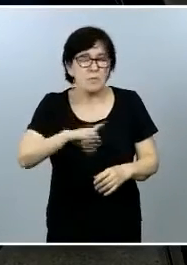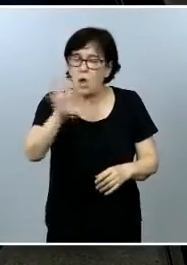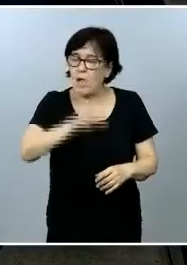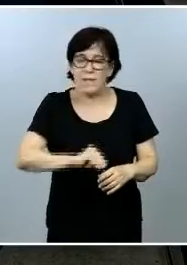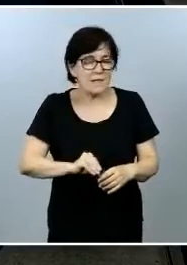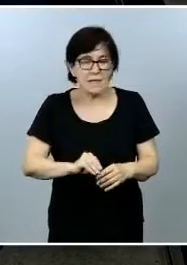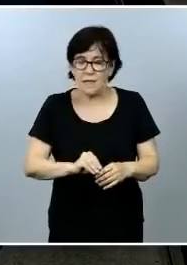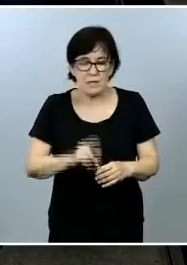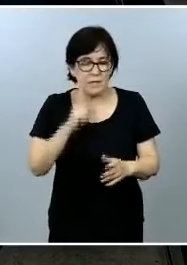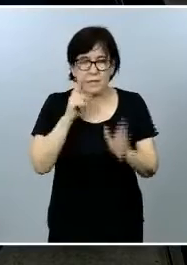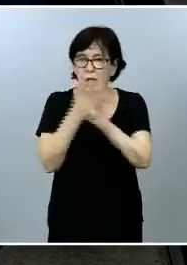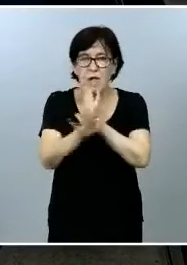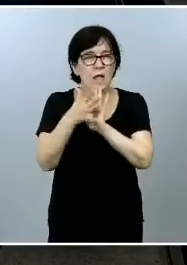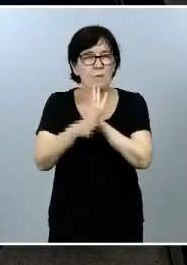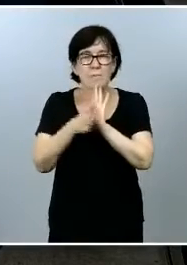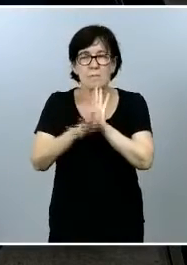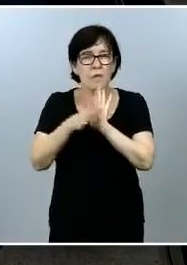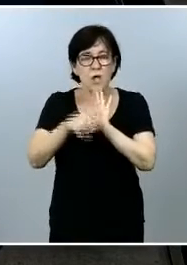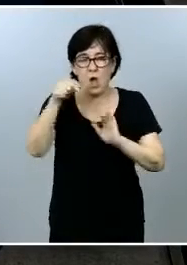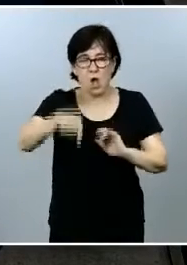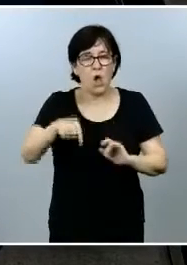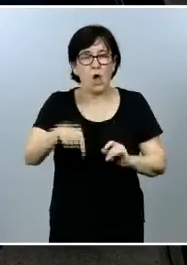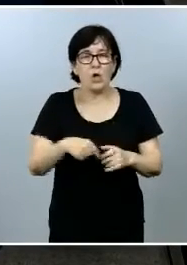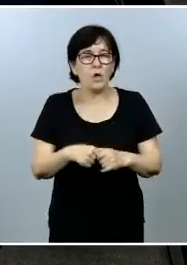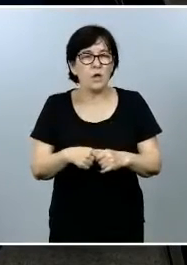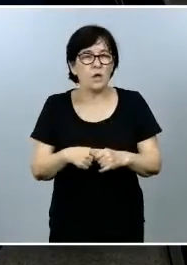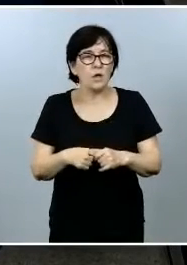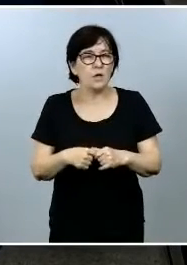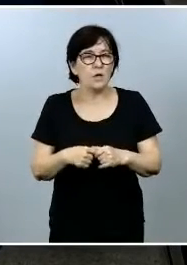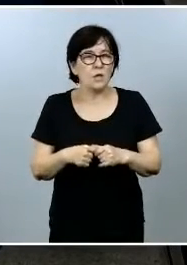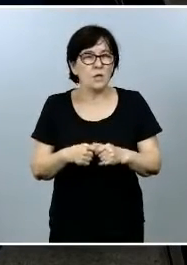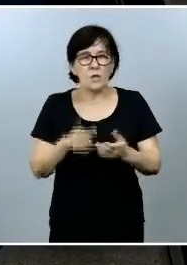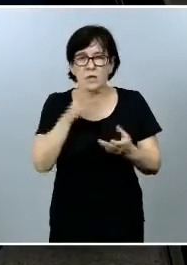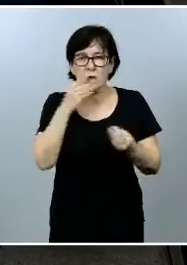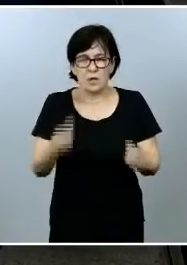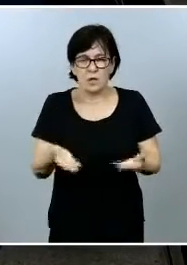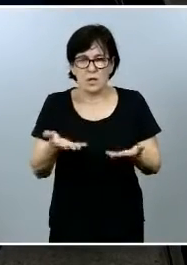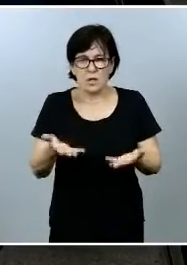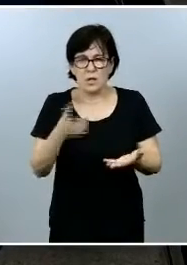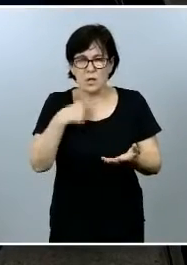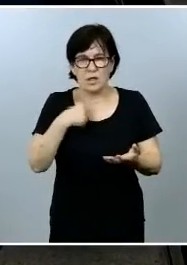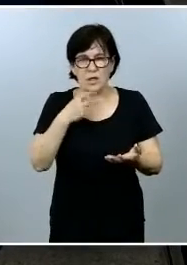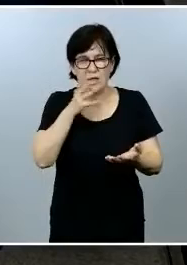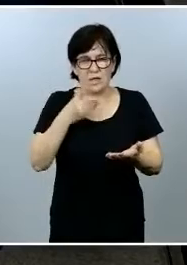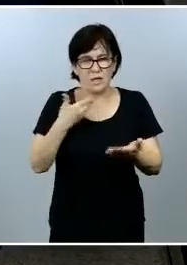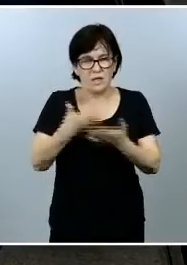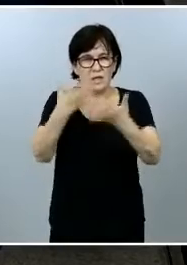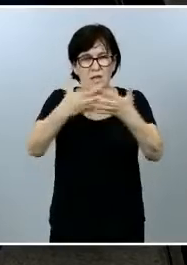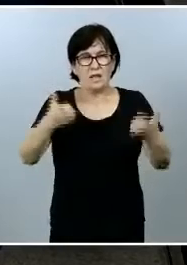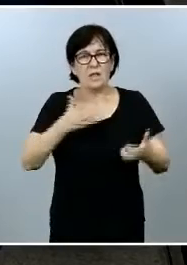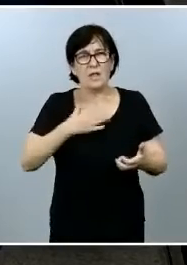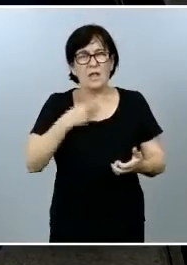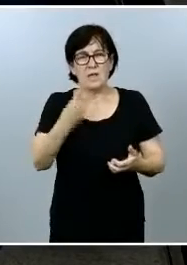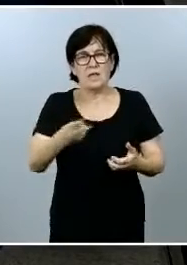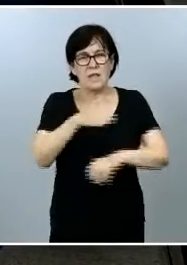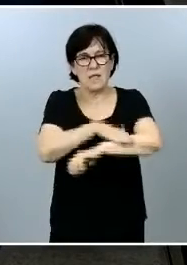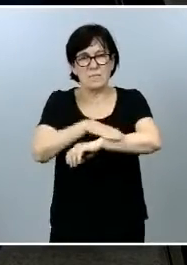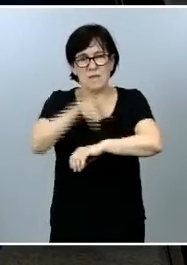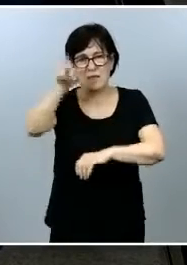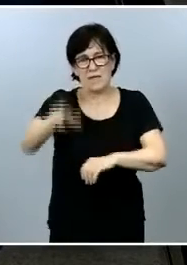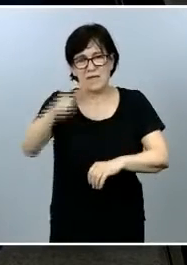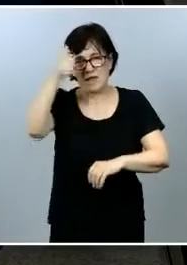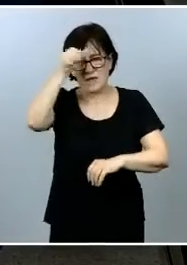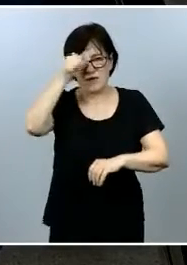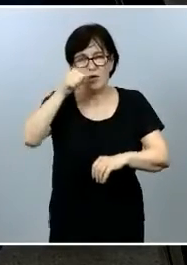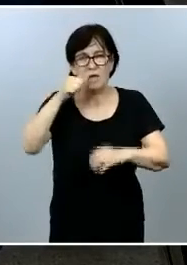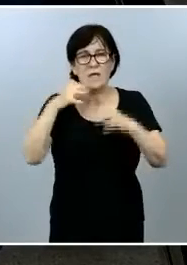las explicaciones que están facilitando hoy con la textualidad que le voy a aportar ahora que dijo el propio Ministro en sede en el Senado